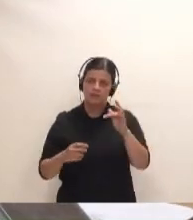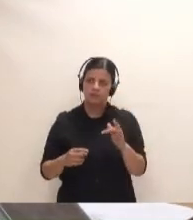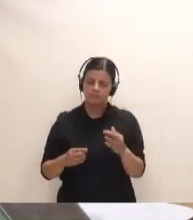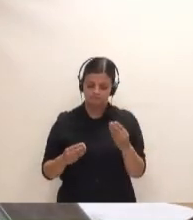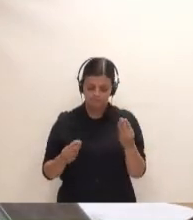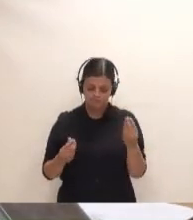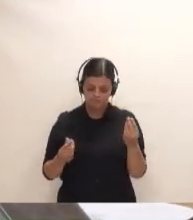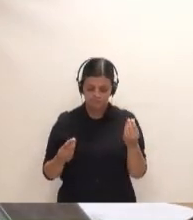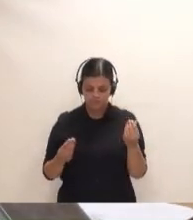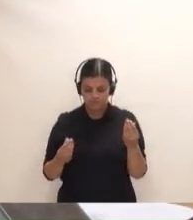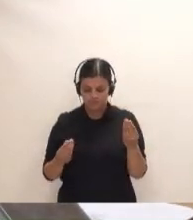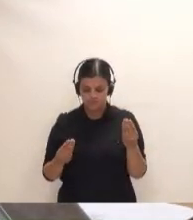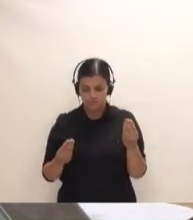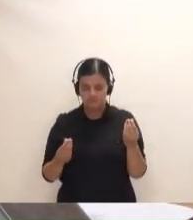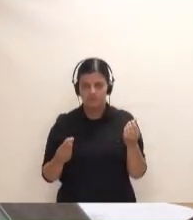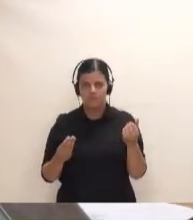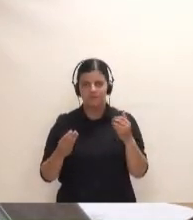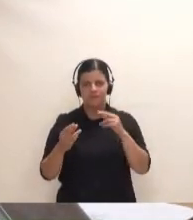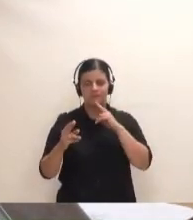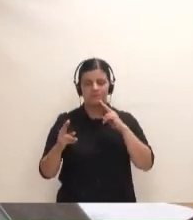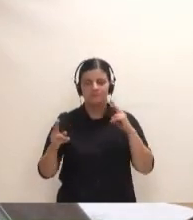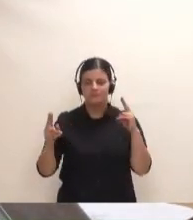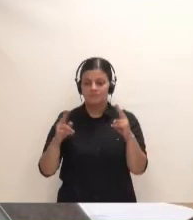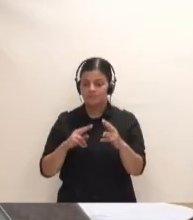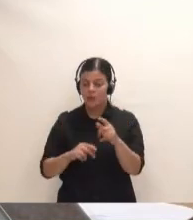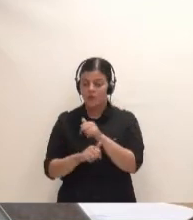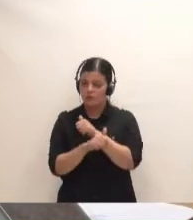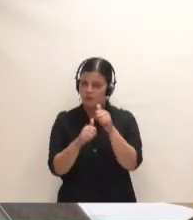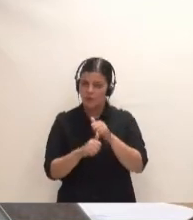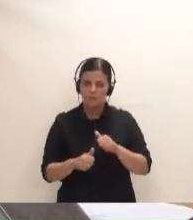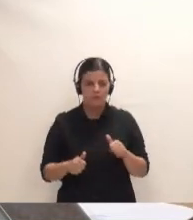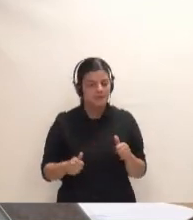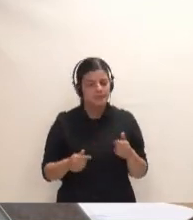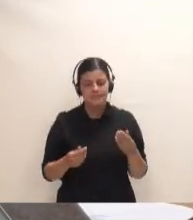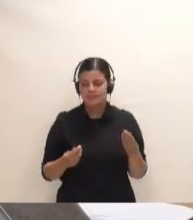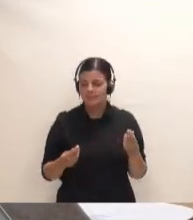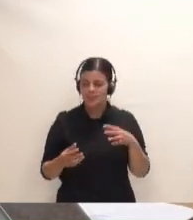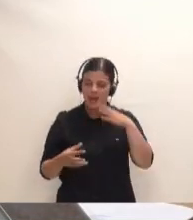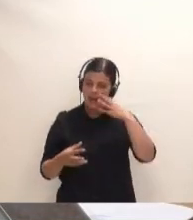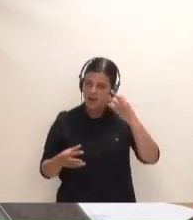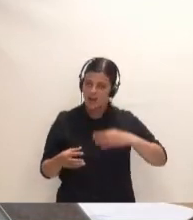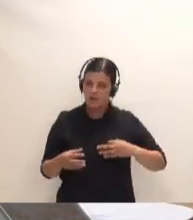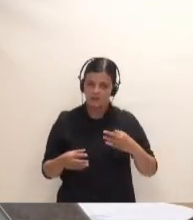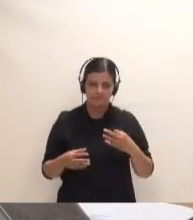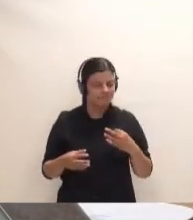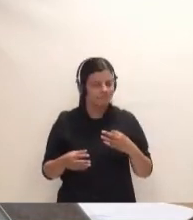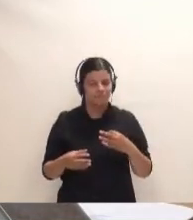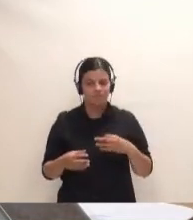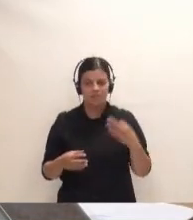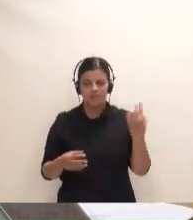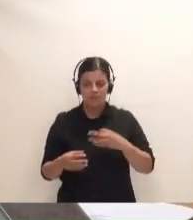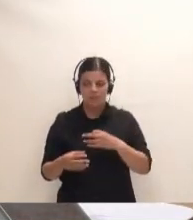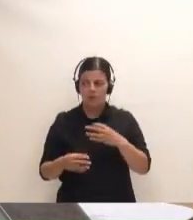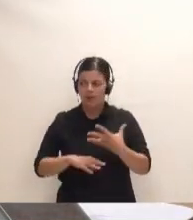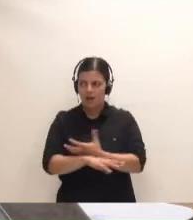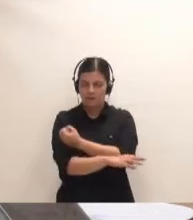pues, se responde de una manera, para mí, que no va en línea con lo que creo deberíamos de construir en